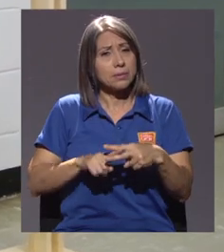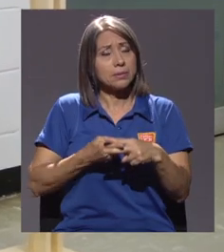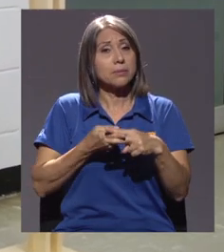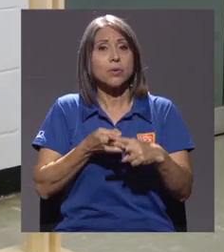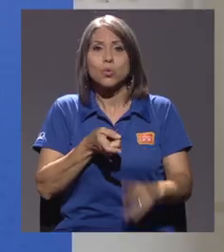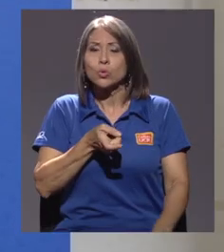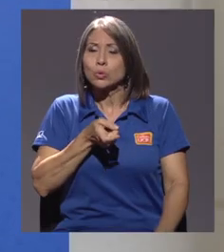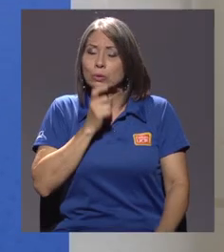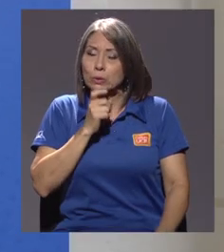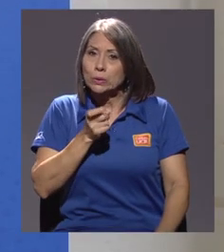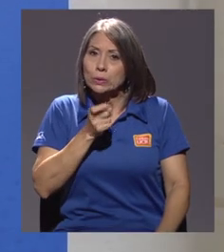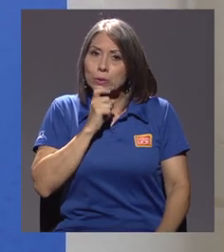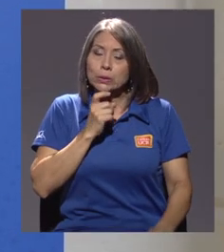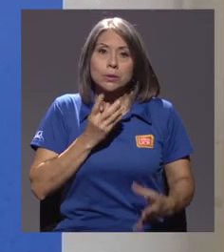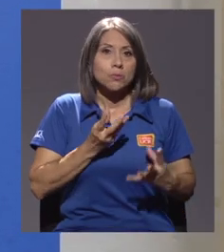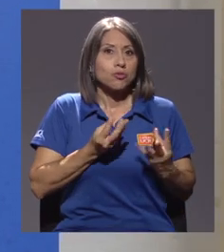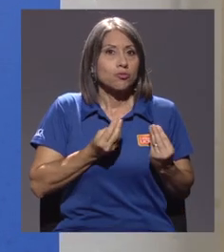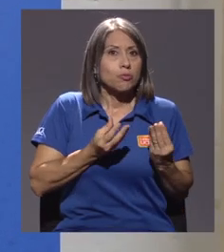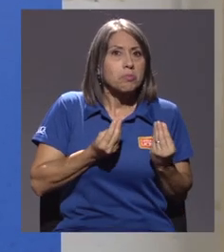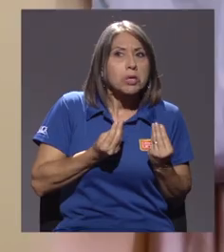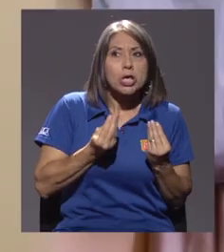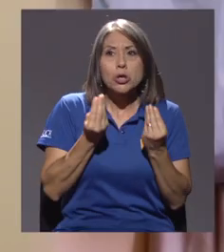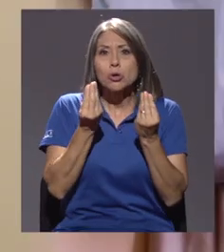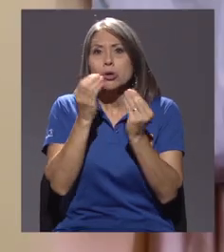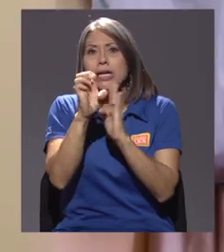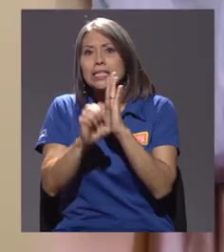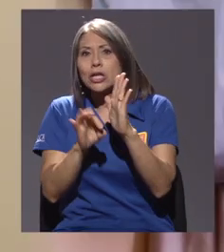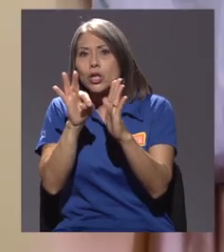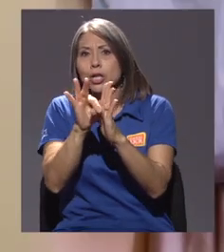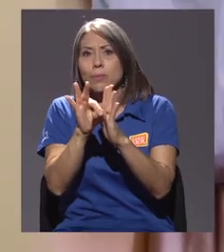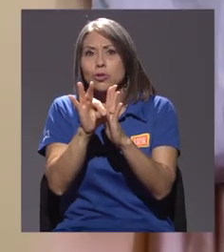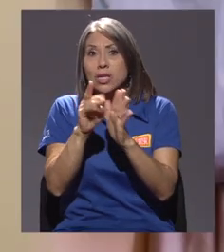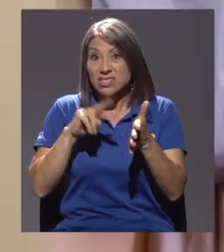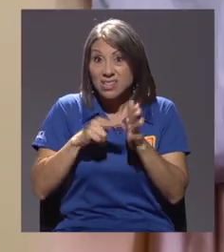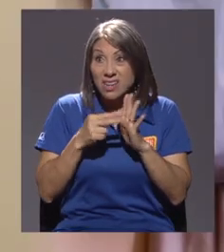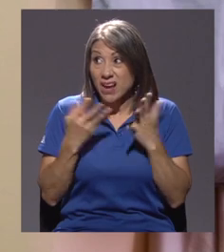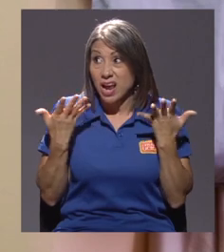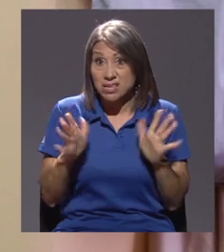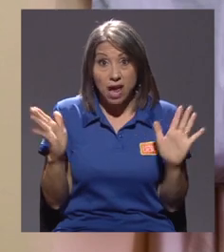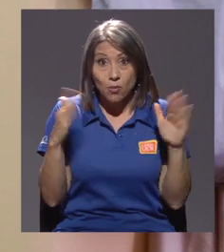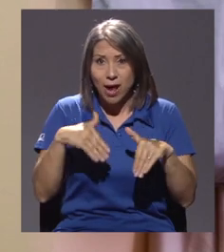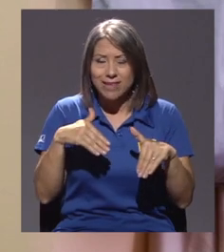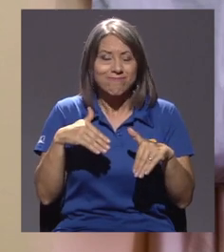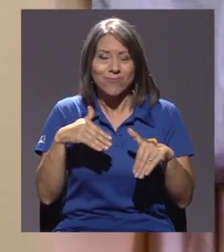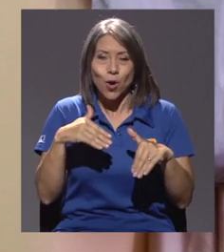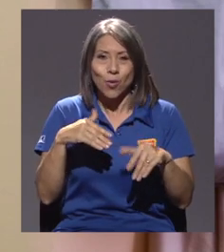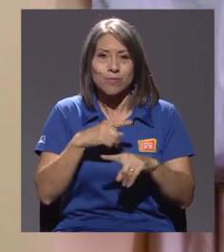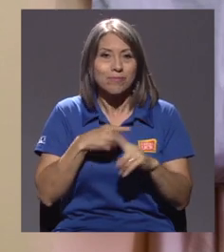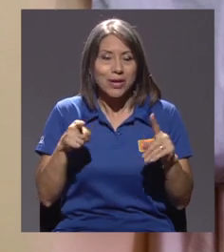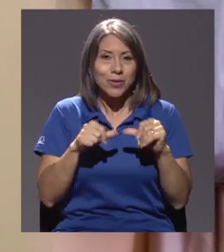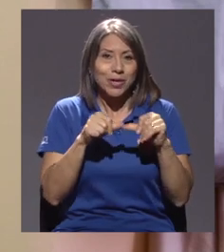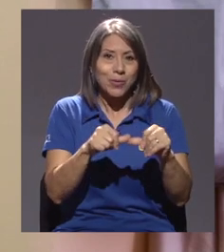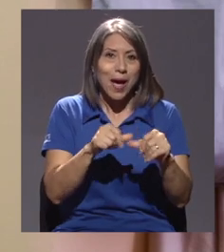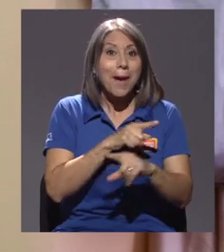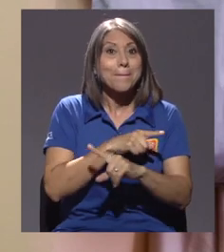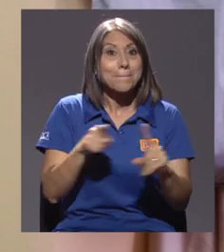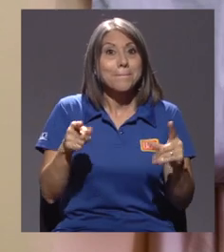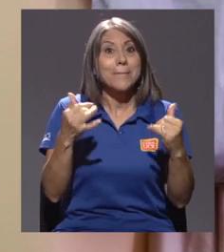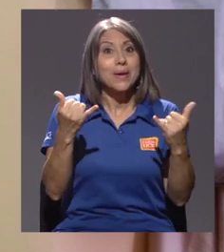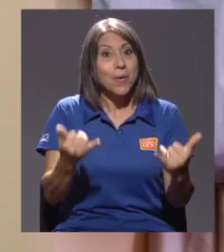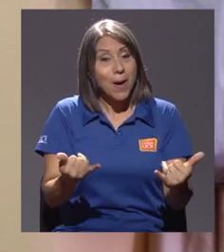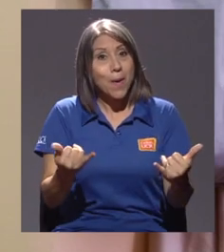difícil, había mucho miedo, había mucho estereotipo. No quiere decir que en este momento no hay, pero son 10 años de